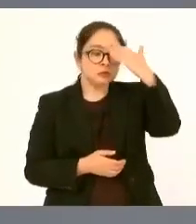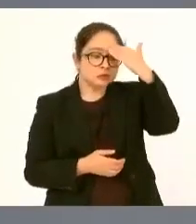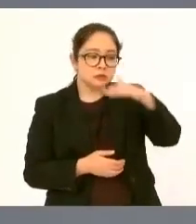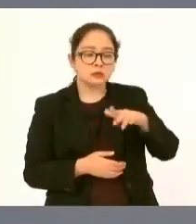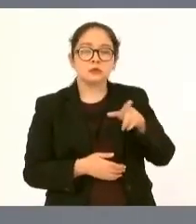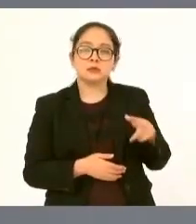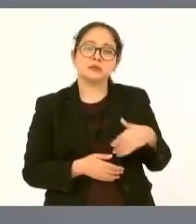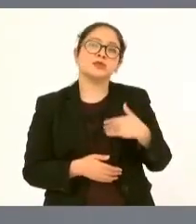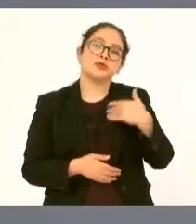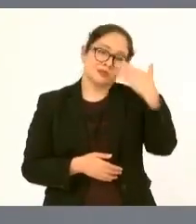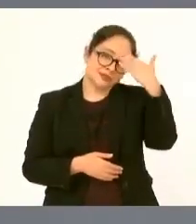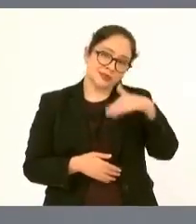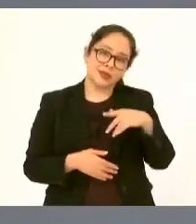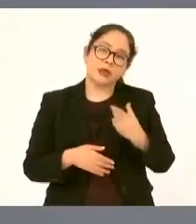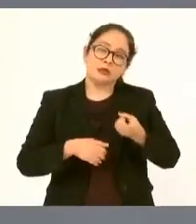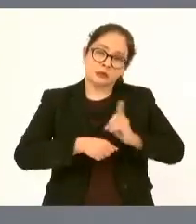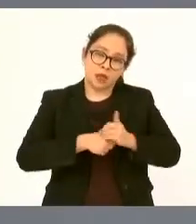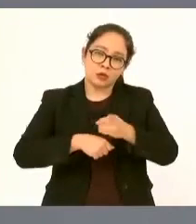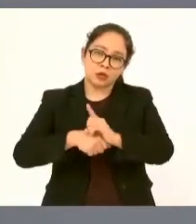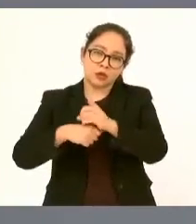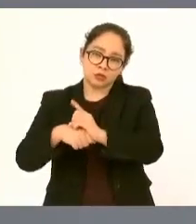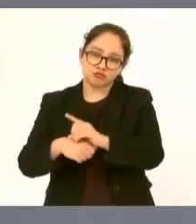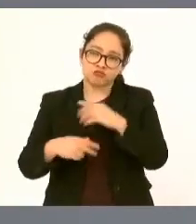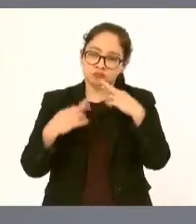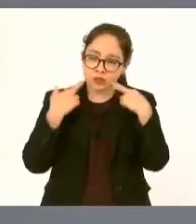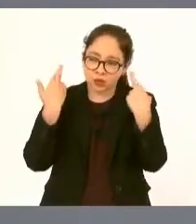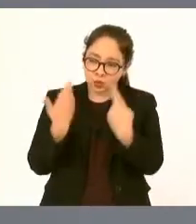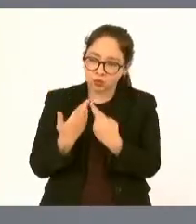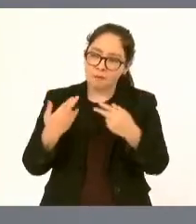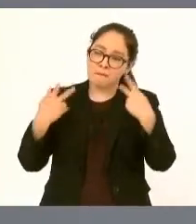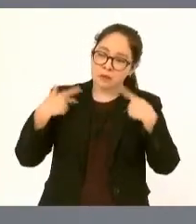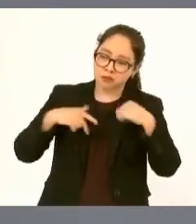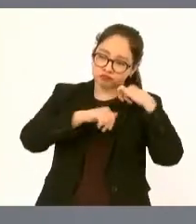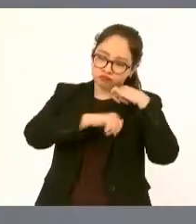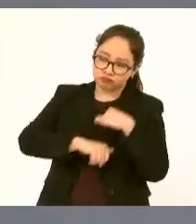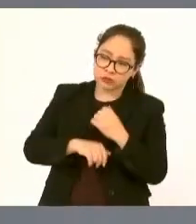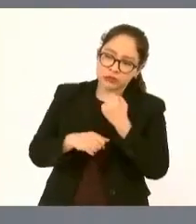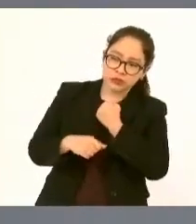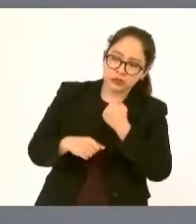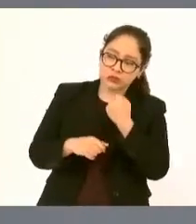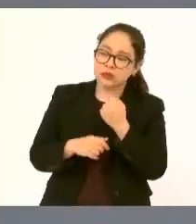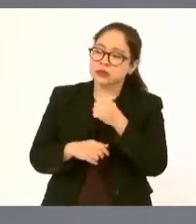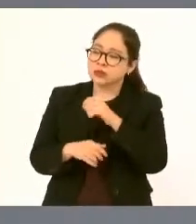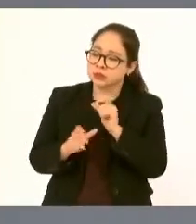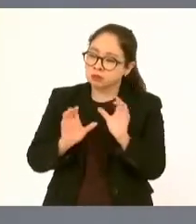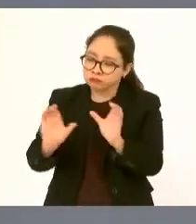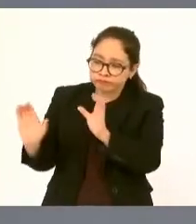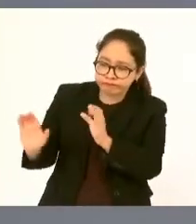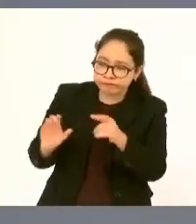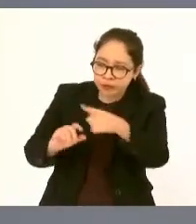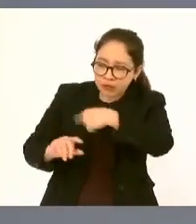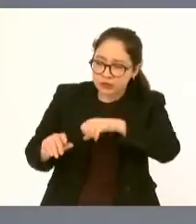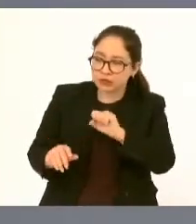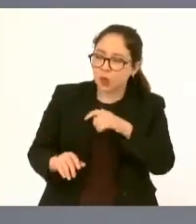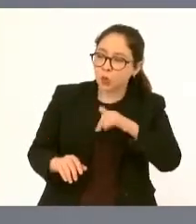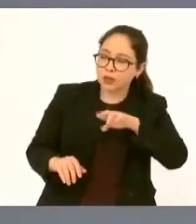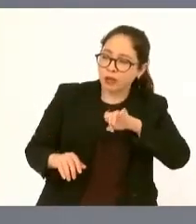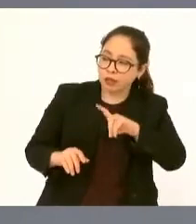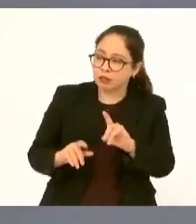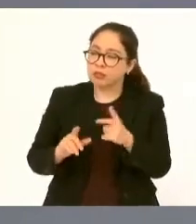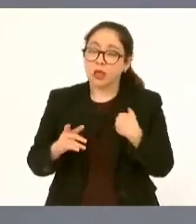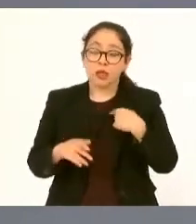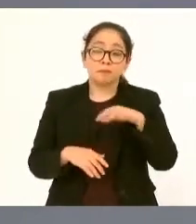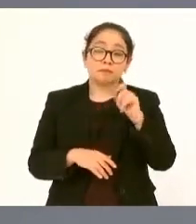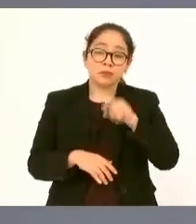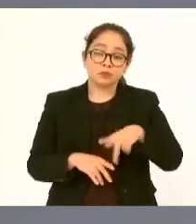días me reúno con el gabinete de seguridad ha habido una disminución del 50% en secuestros